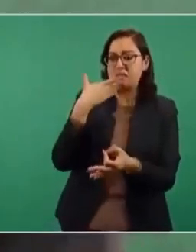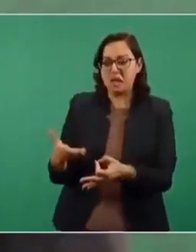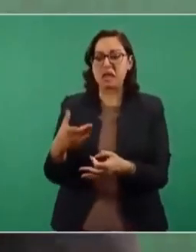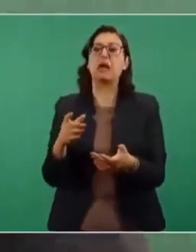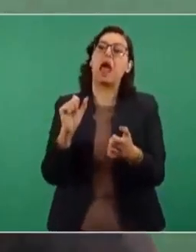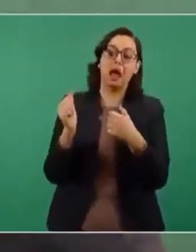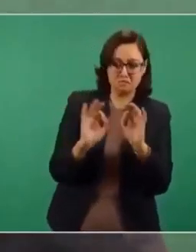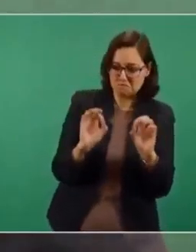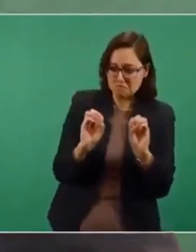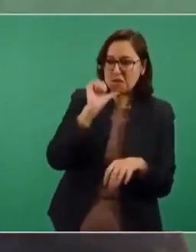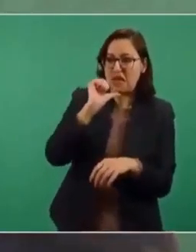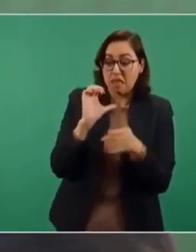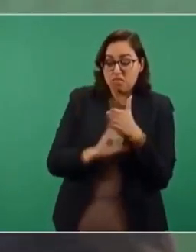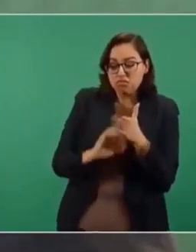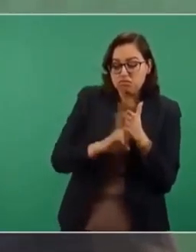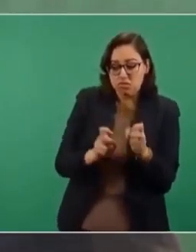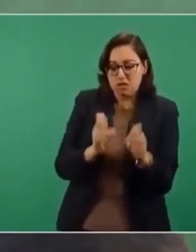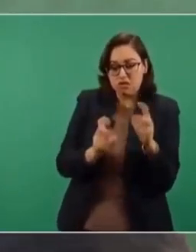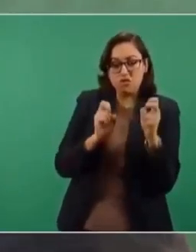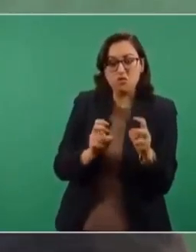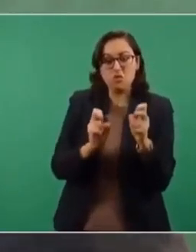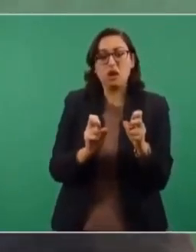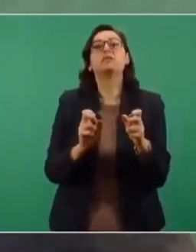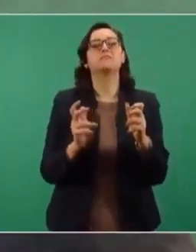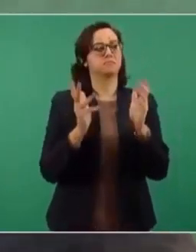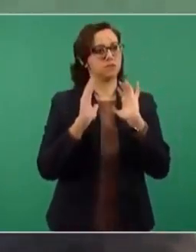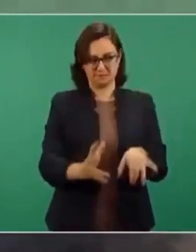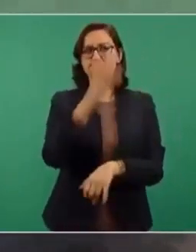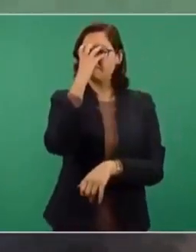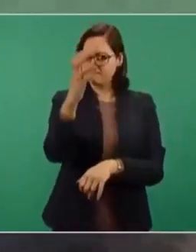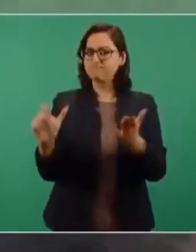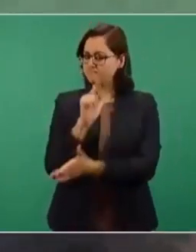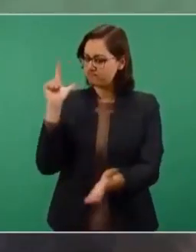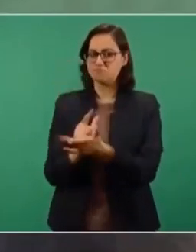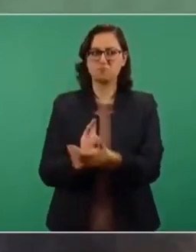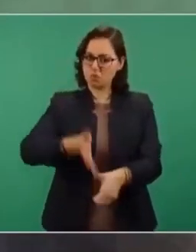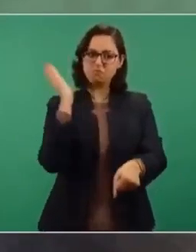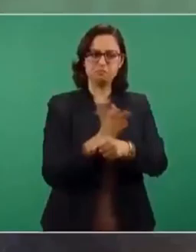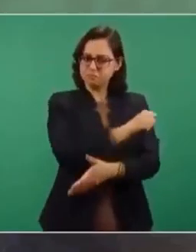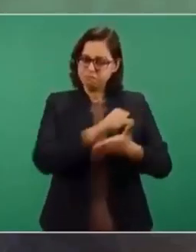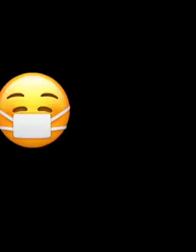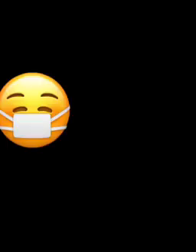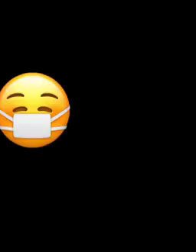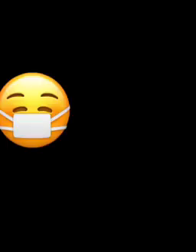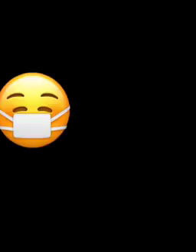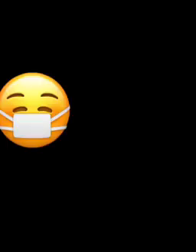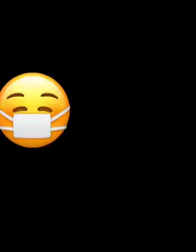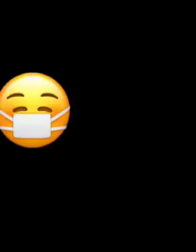porque tiene aparatos, estamos ya por hacer una reforma para suspenderle la concesión.